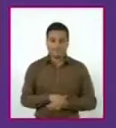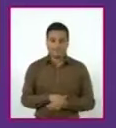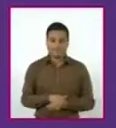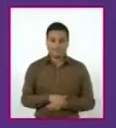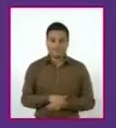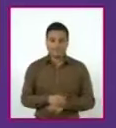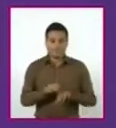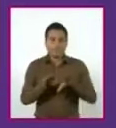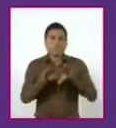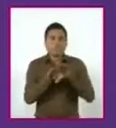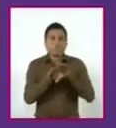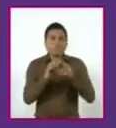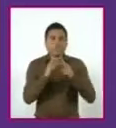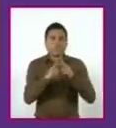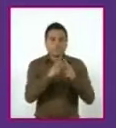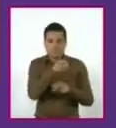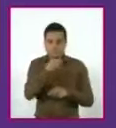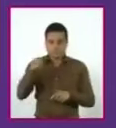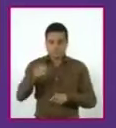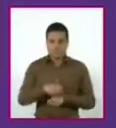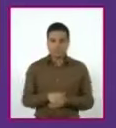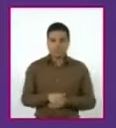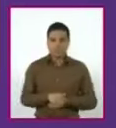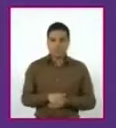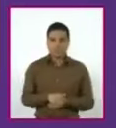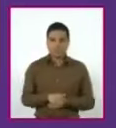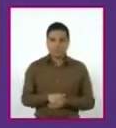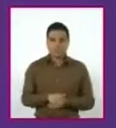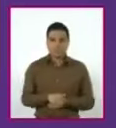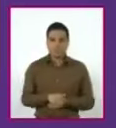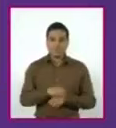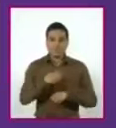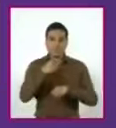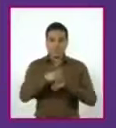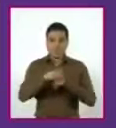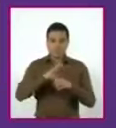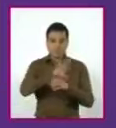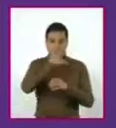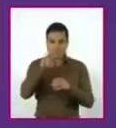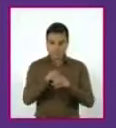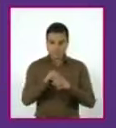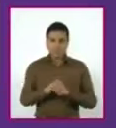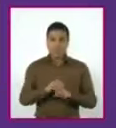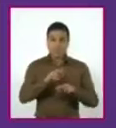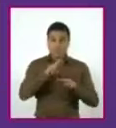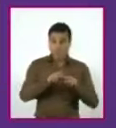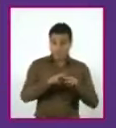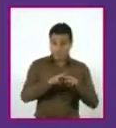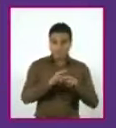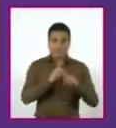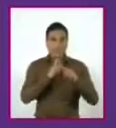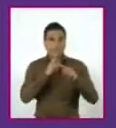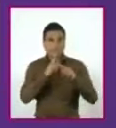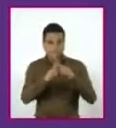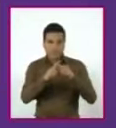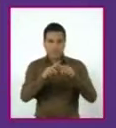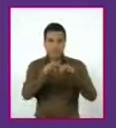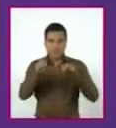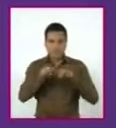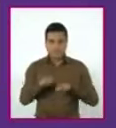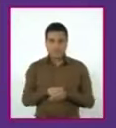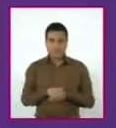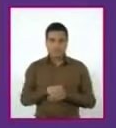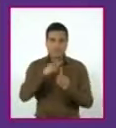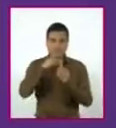resulta es Número total de butacas igual a las butacas por el número de filas, más